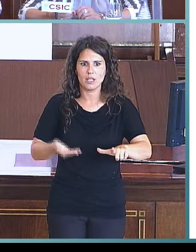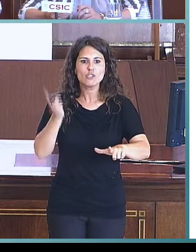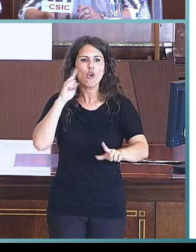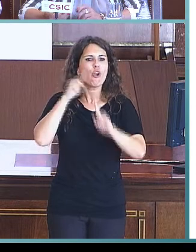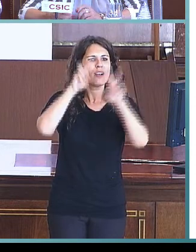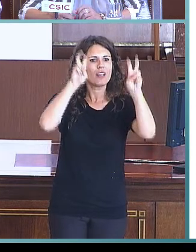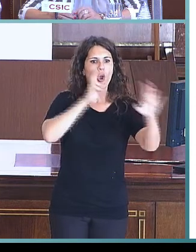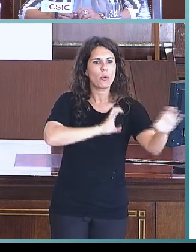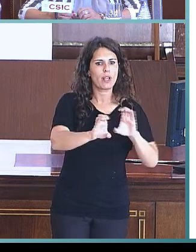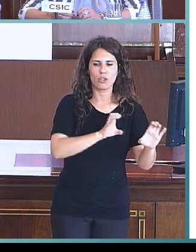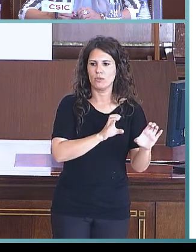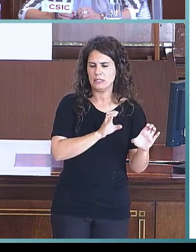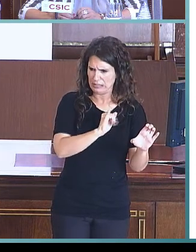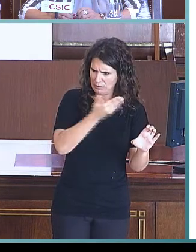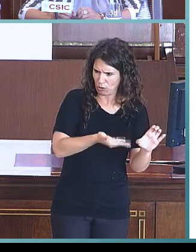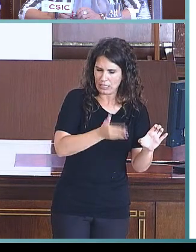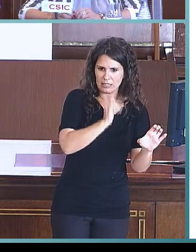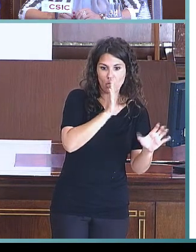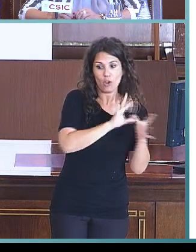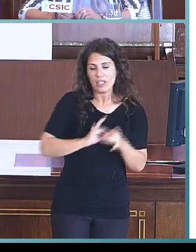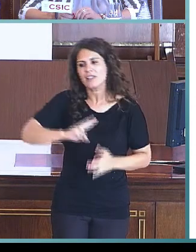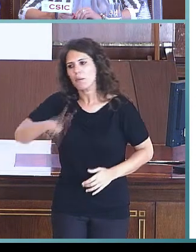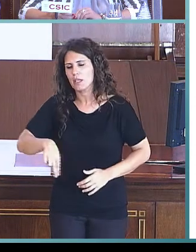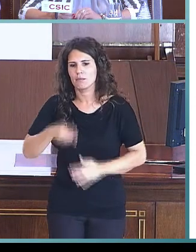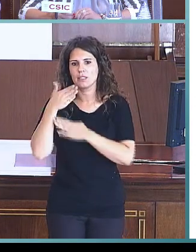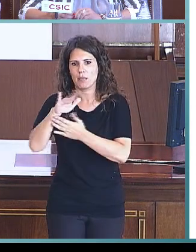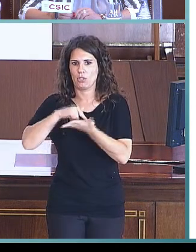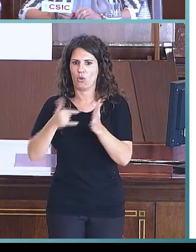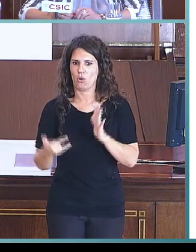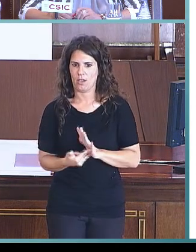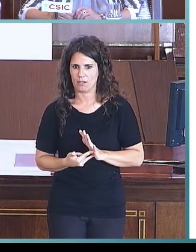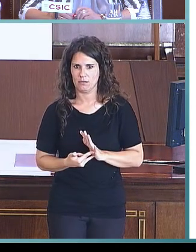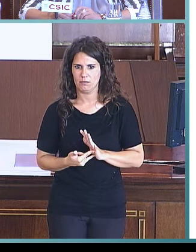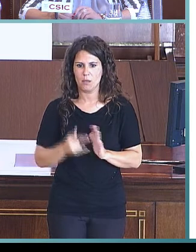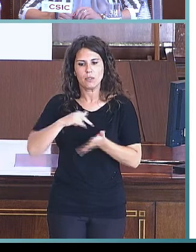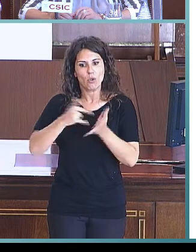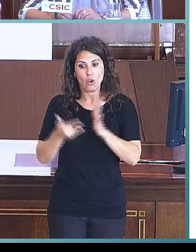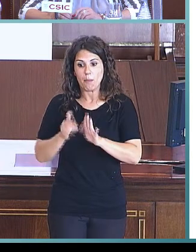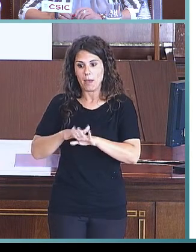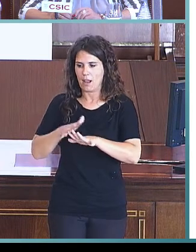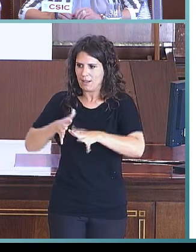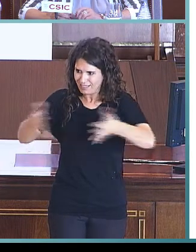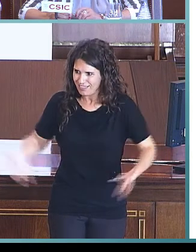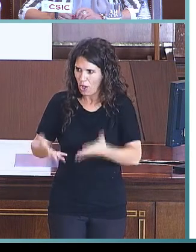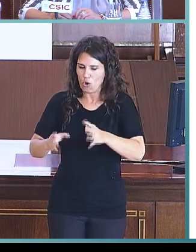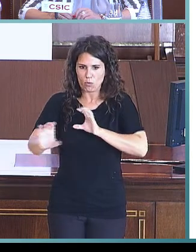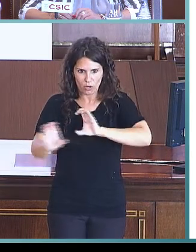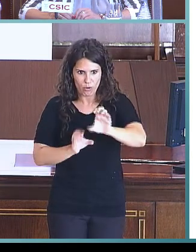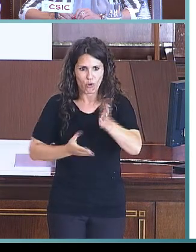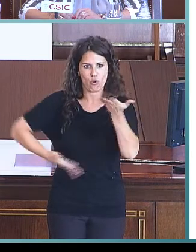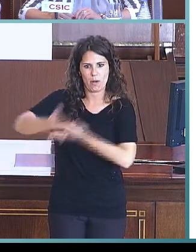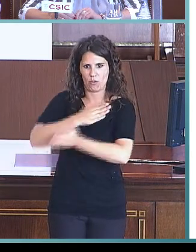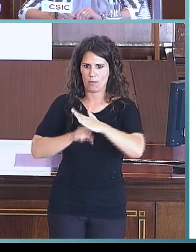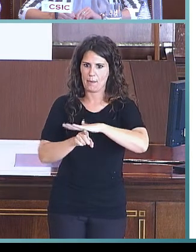el planteando una metodología en la que, bueno, pues se esté potenciando esta comunicación y esta cooperación.